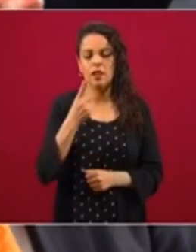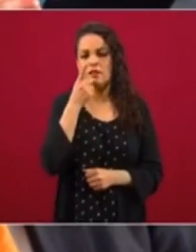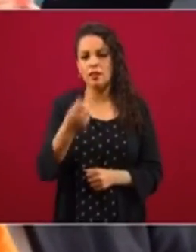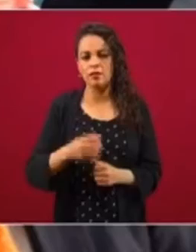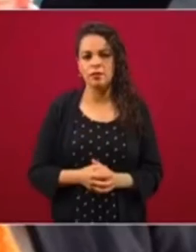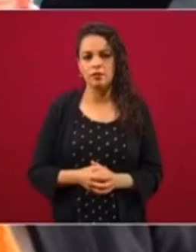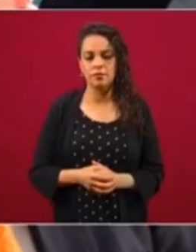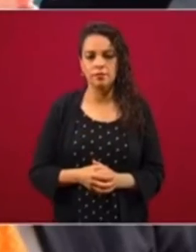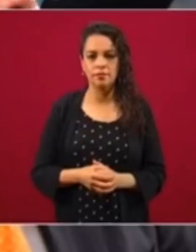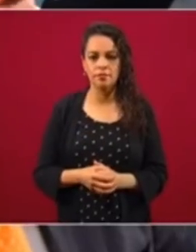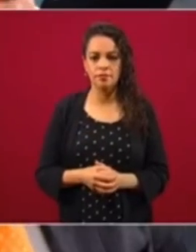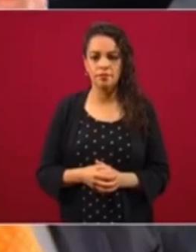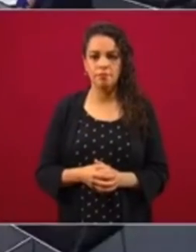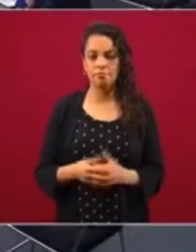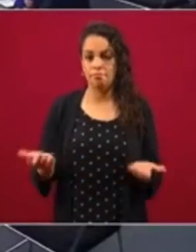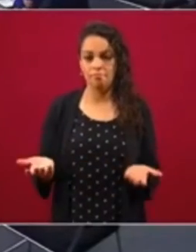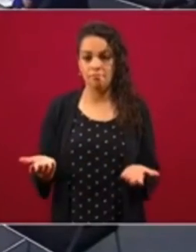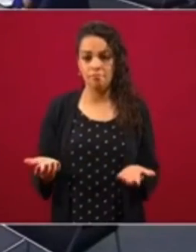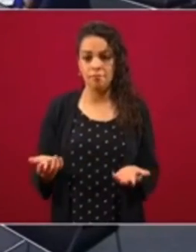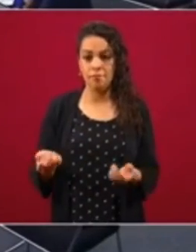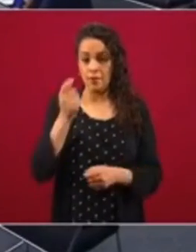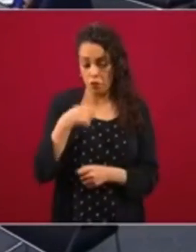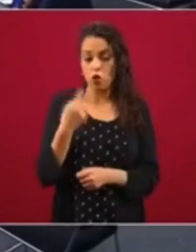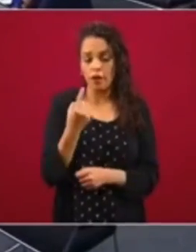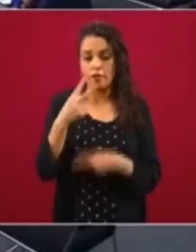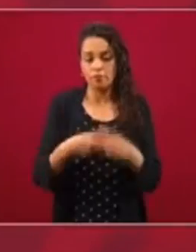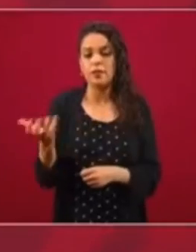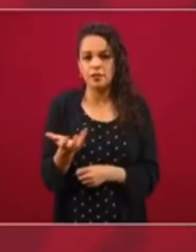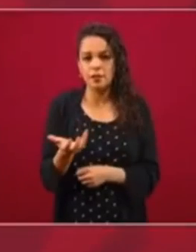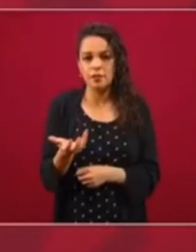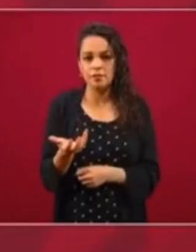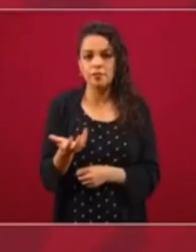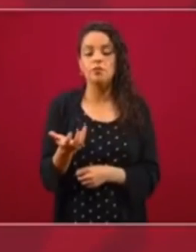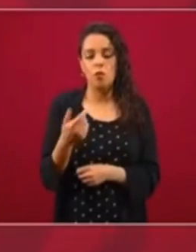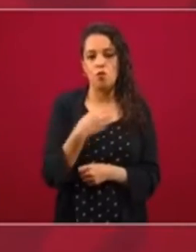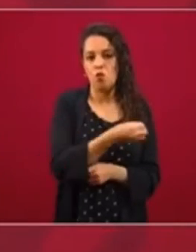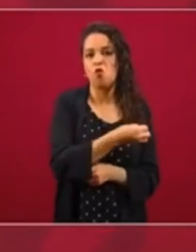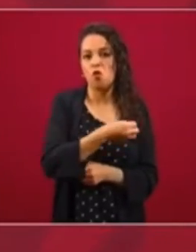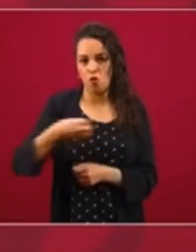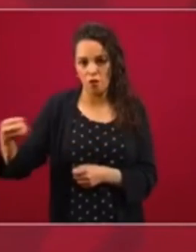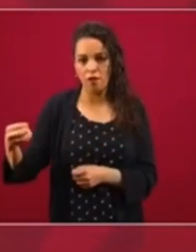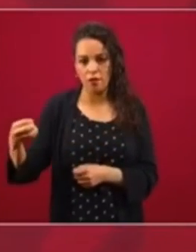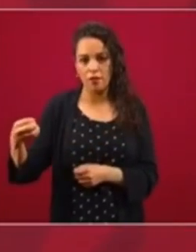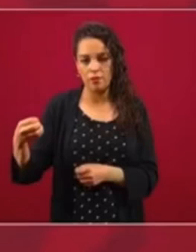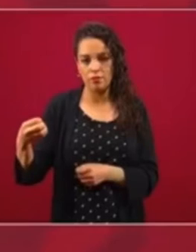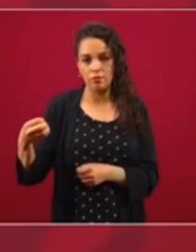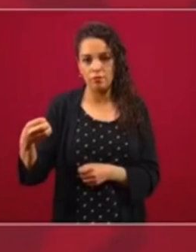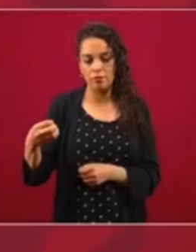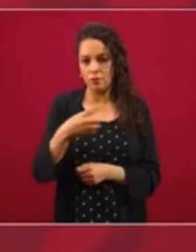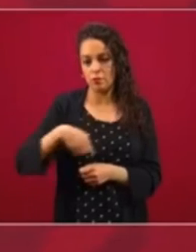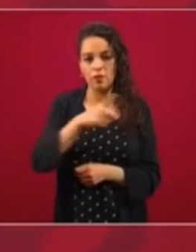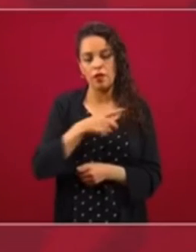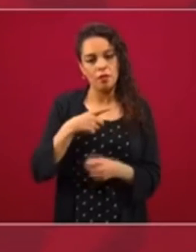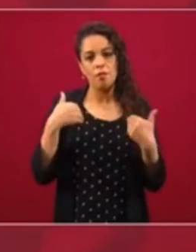que íbamos a estatizar. No, lo que estamos haciendo es poniendo orden y acabando con la corrupción,